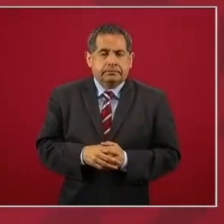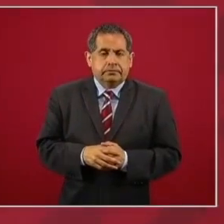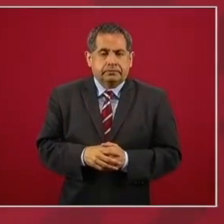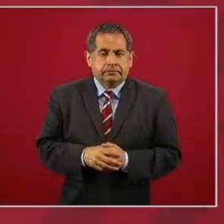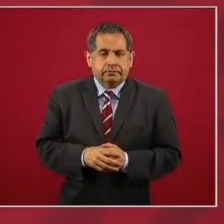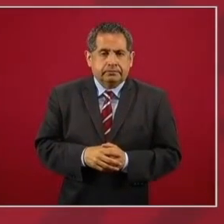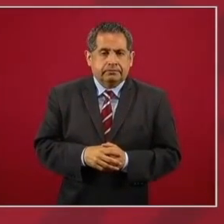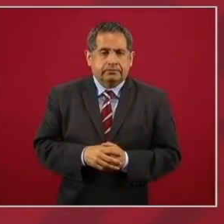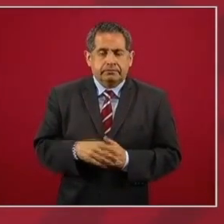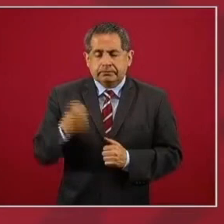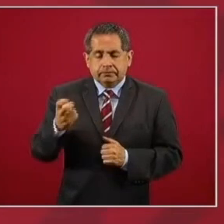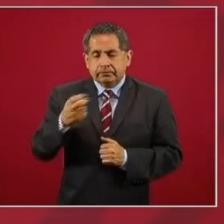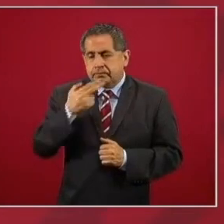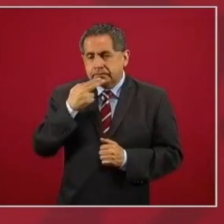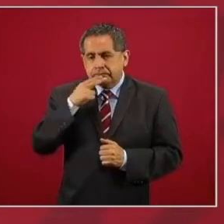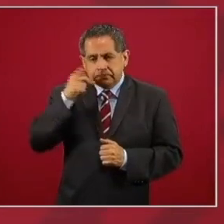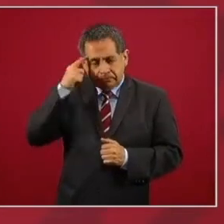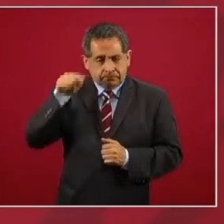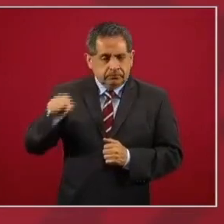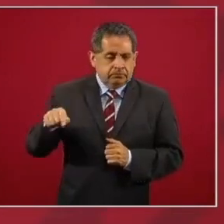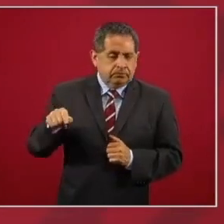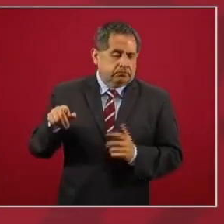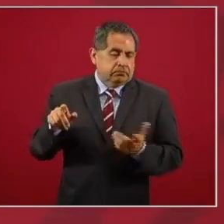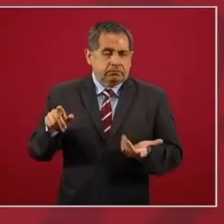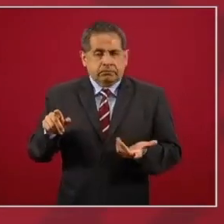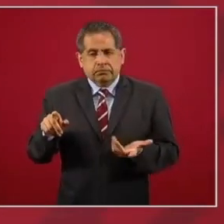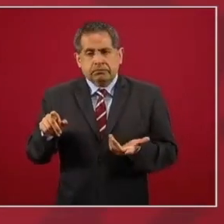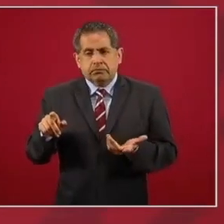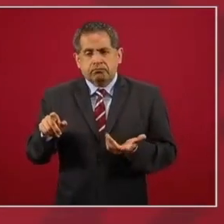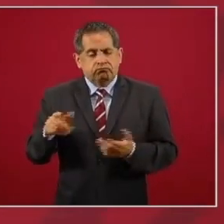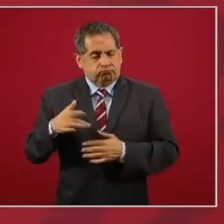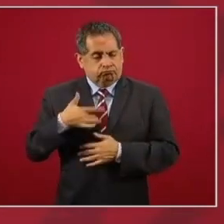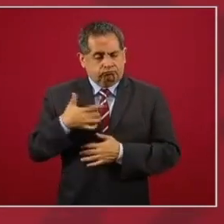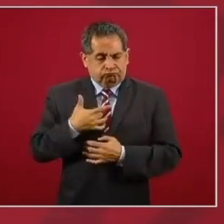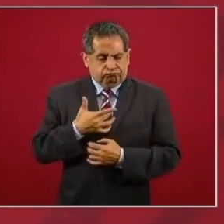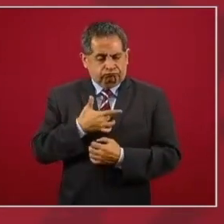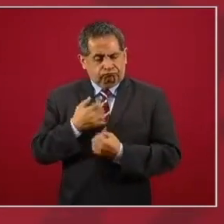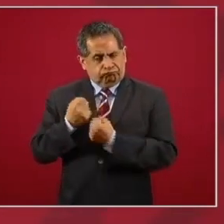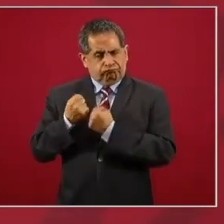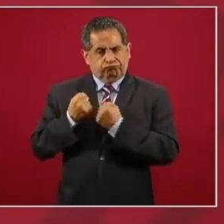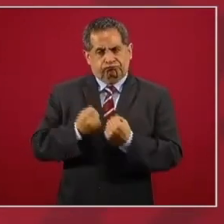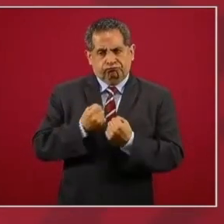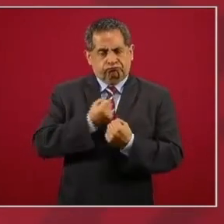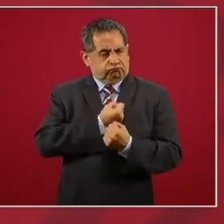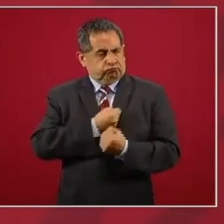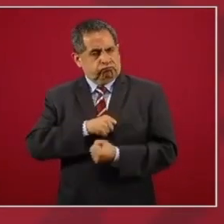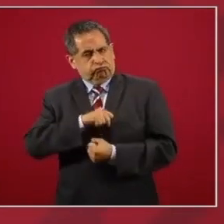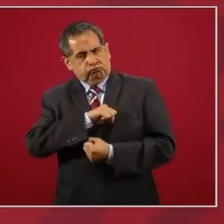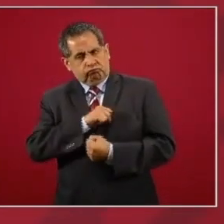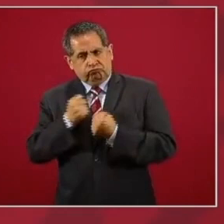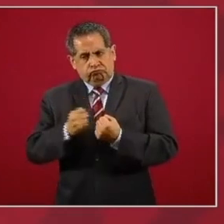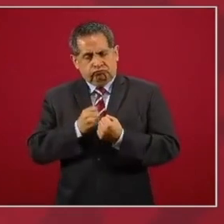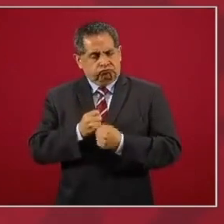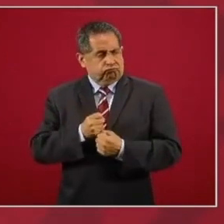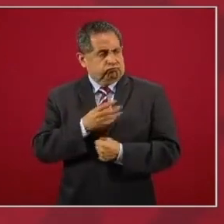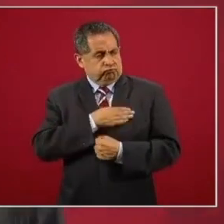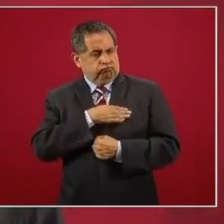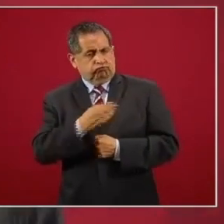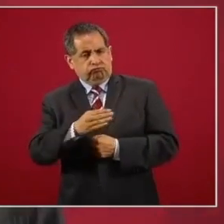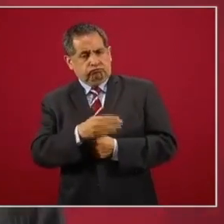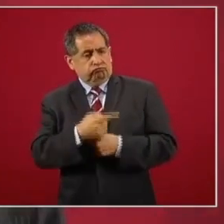para que estemos más fuertes y podamos enfrentar